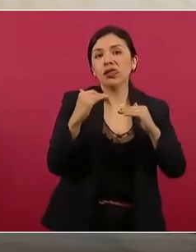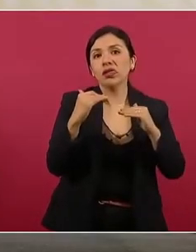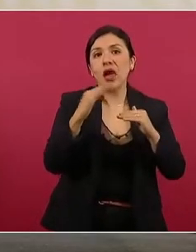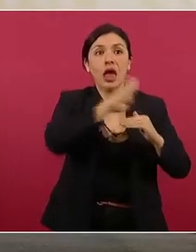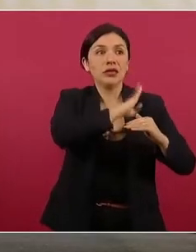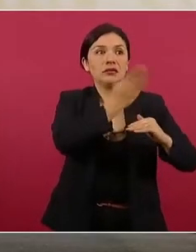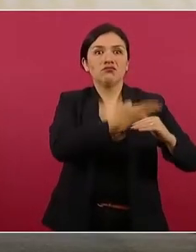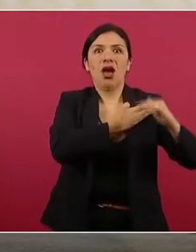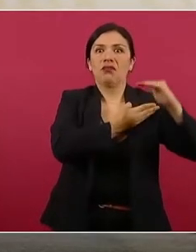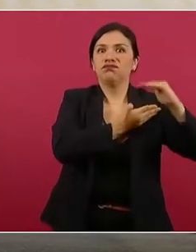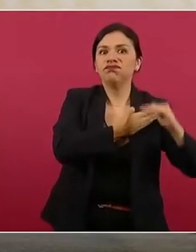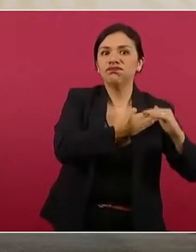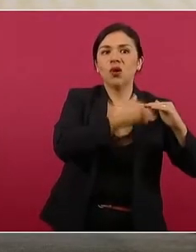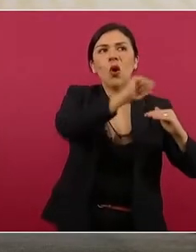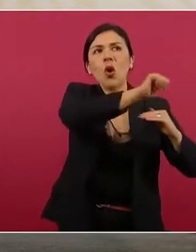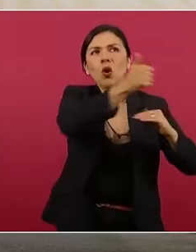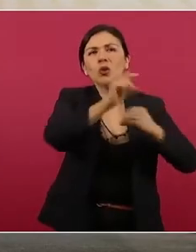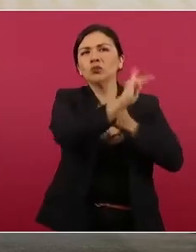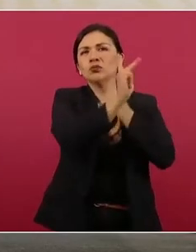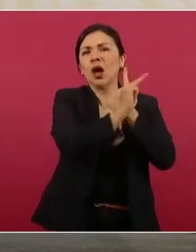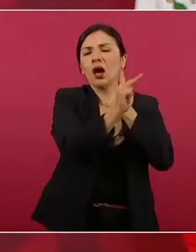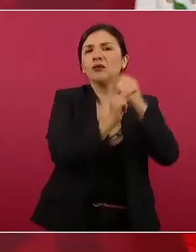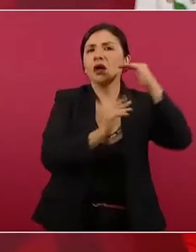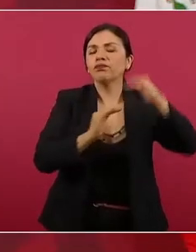España y de otros países europeos.